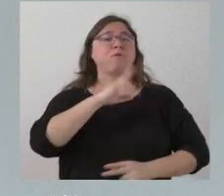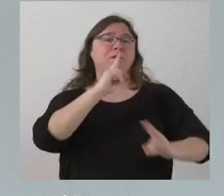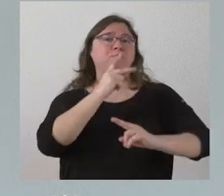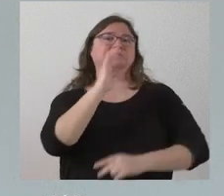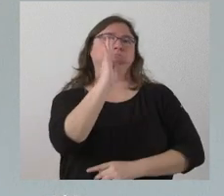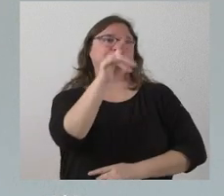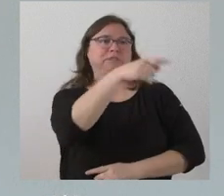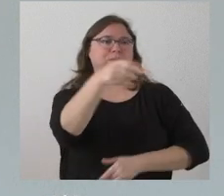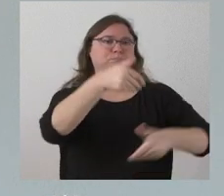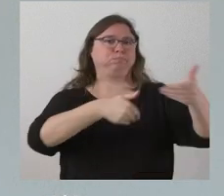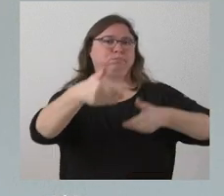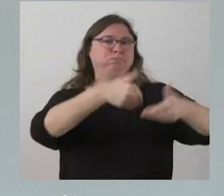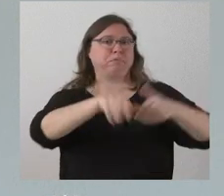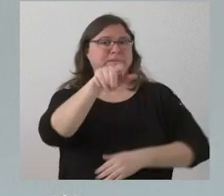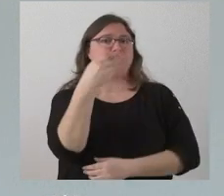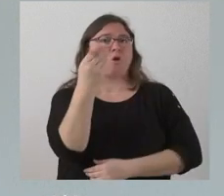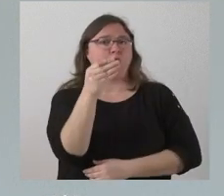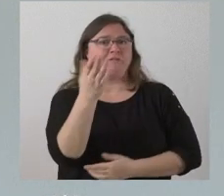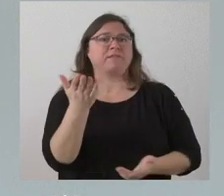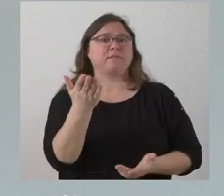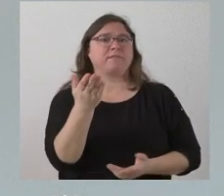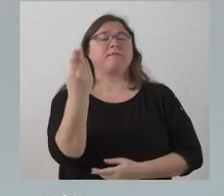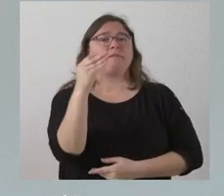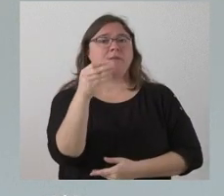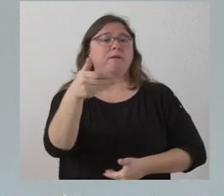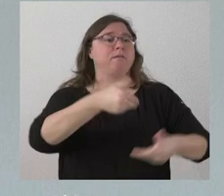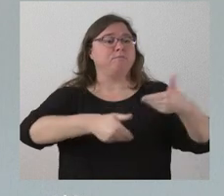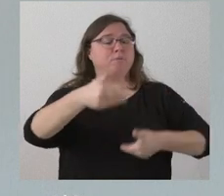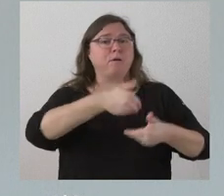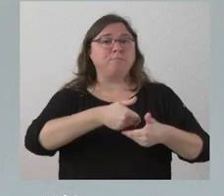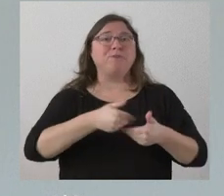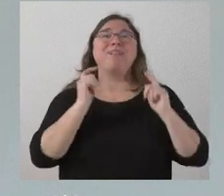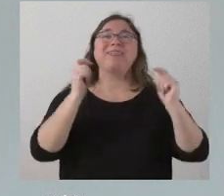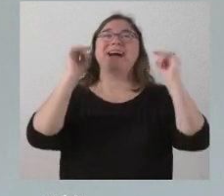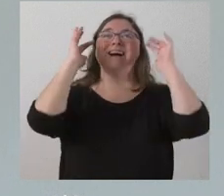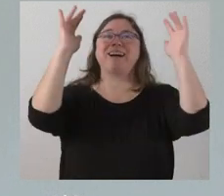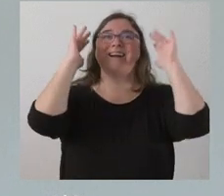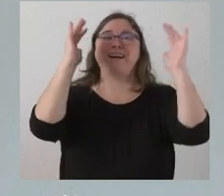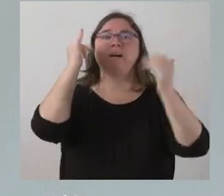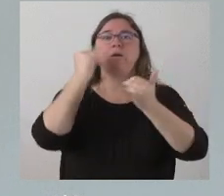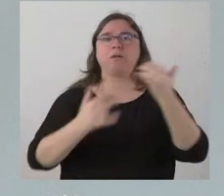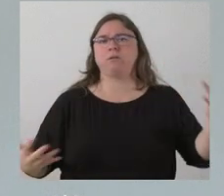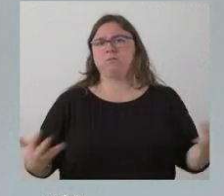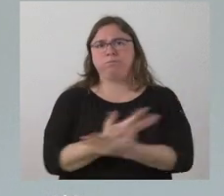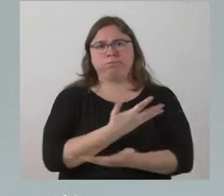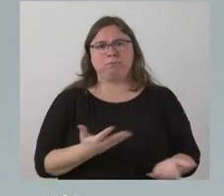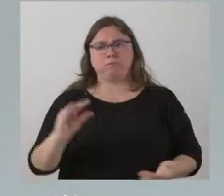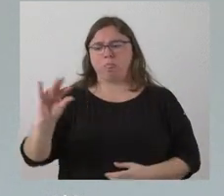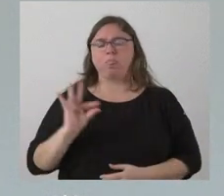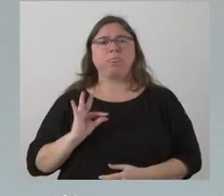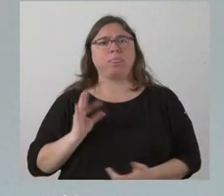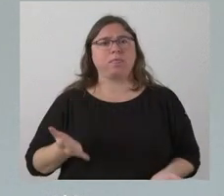positiva para aquellos jóvenes que se les generó una expectativa y esa expectativa se ha visto defraudada. Estamos